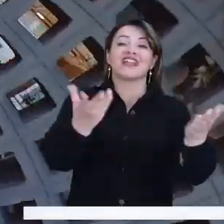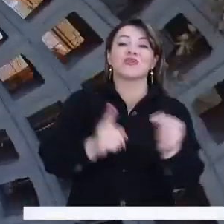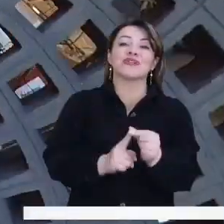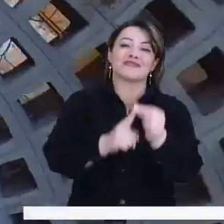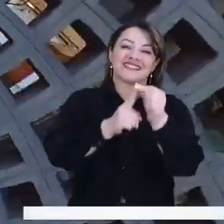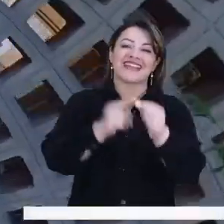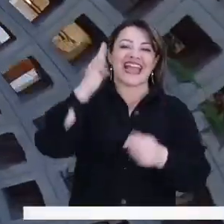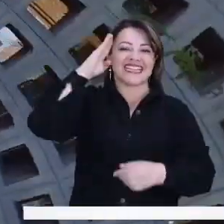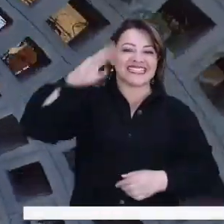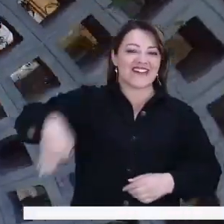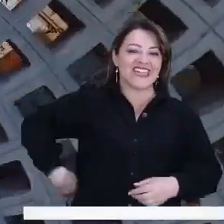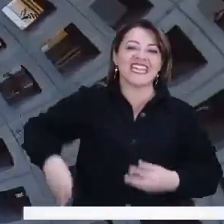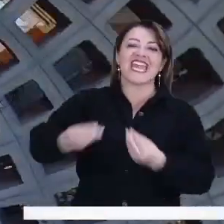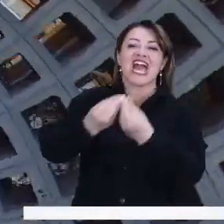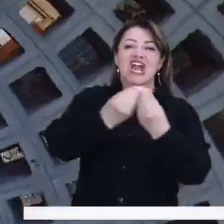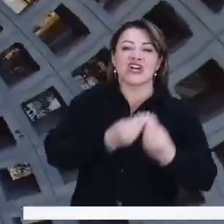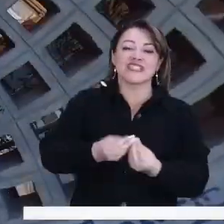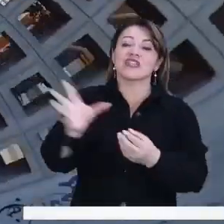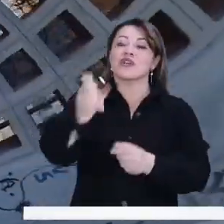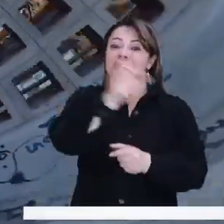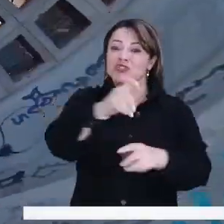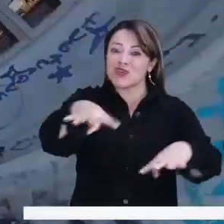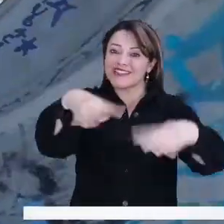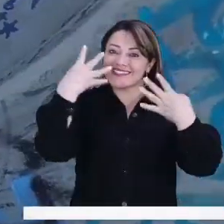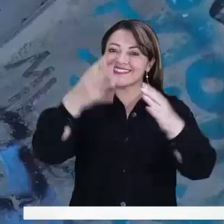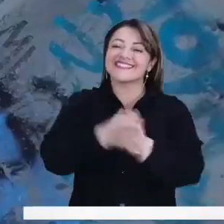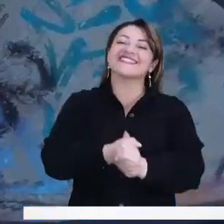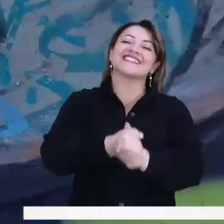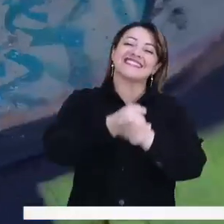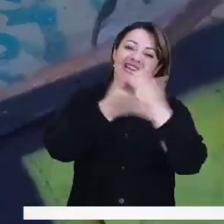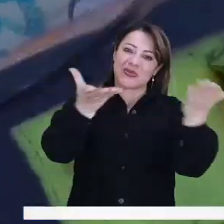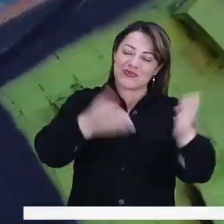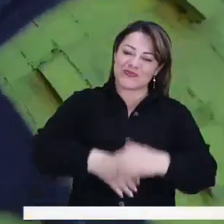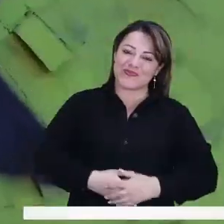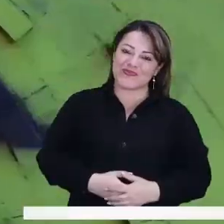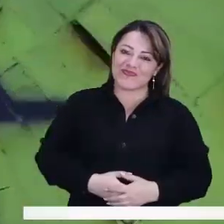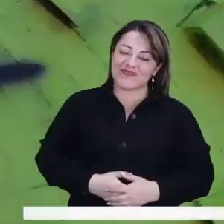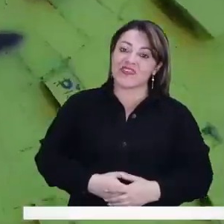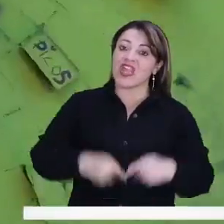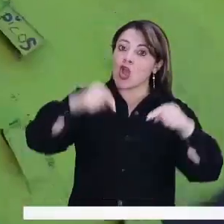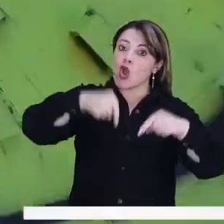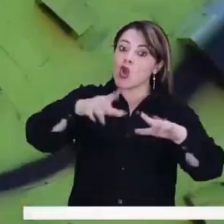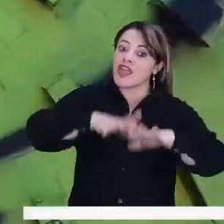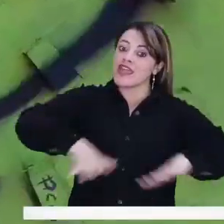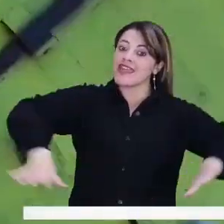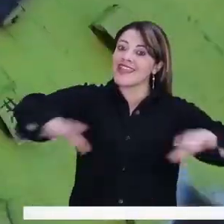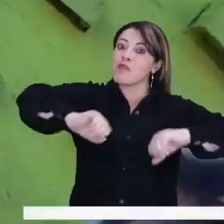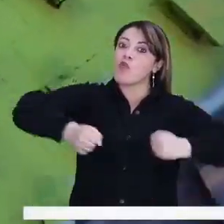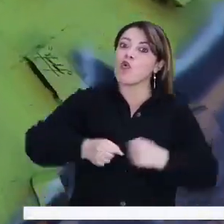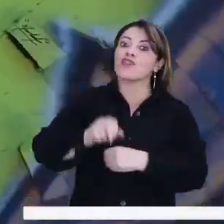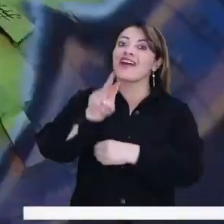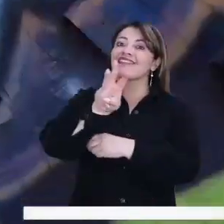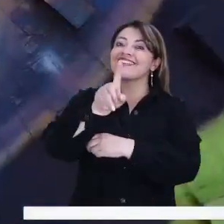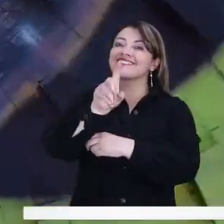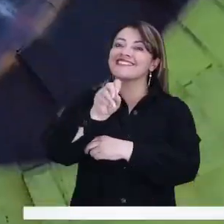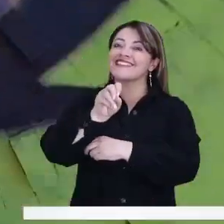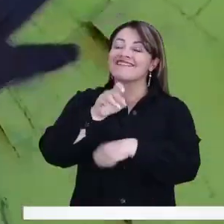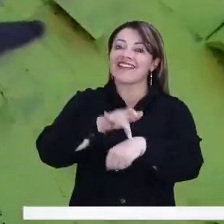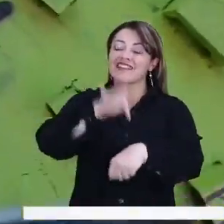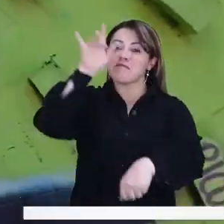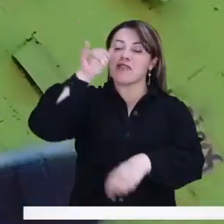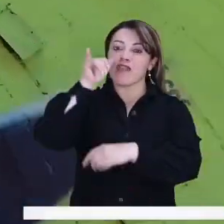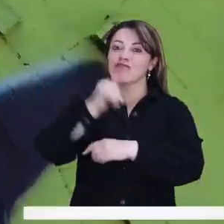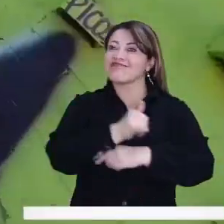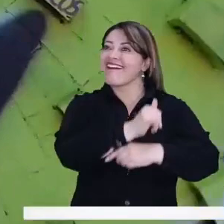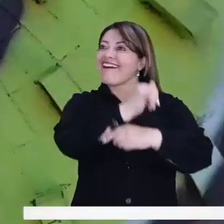Un saludo muy especial, Sabina, concejales y a todos ustedes que nos ven desde sus hogares. Hoy Bogotá 360 madrugó,